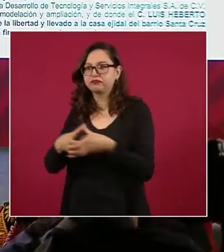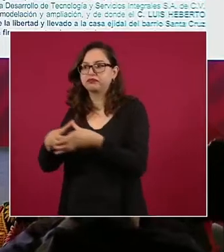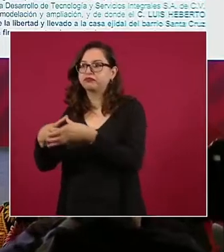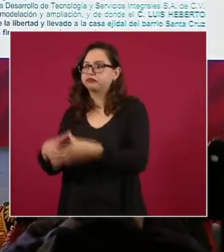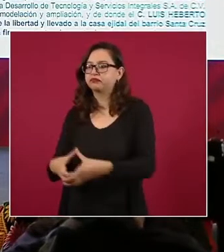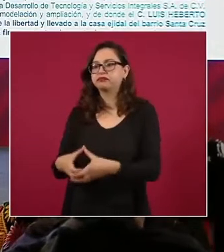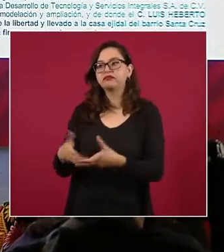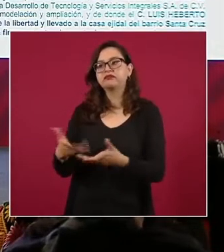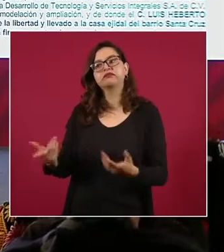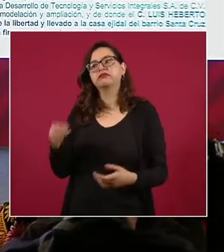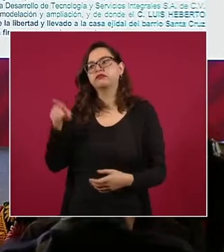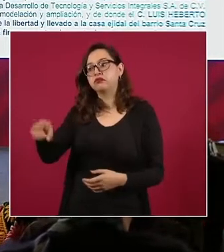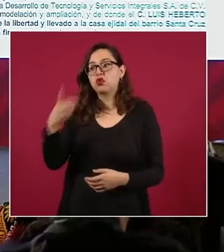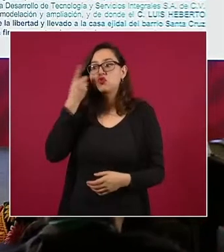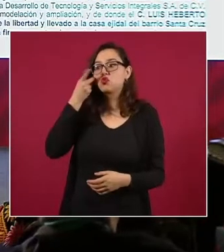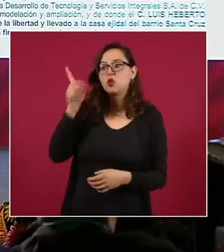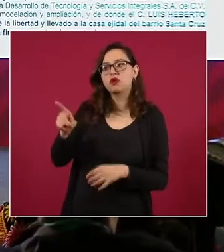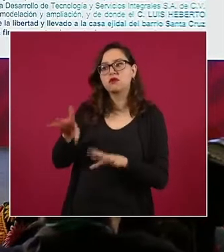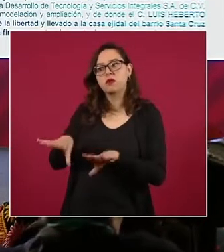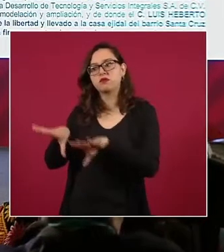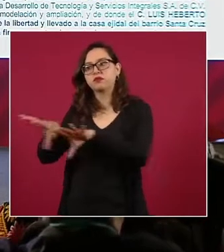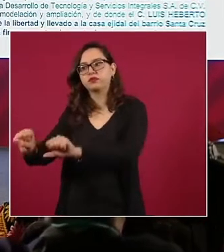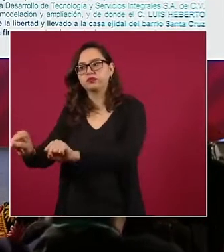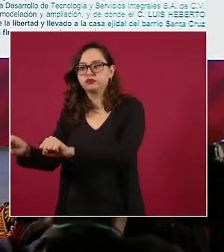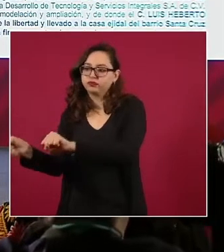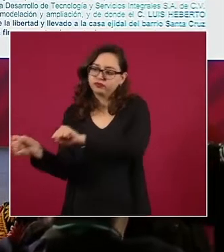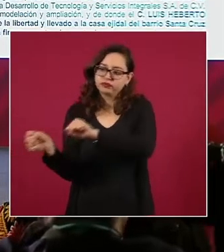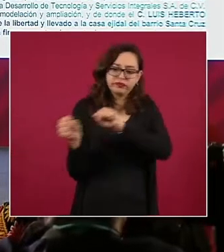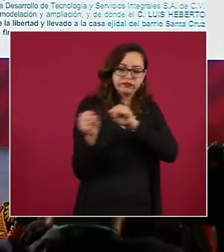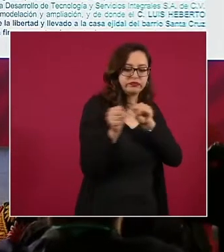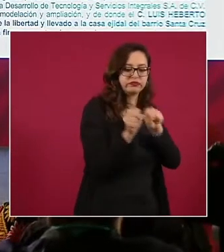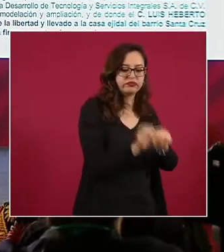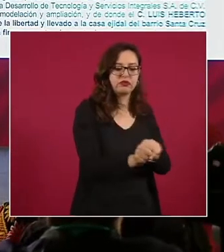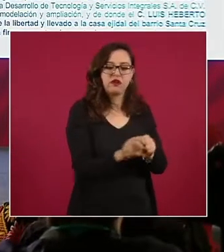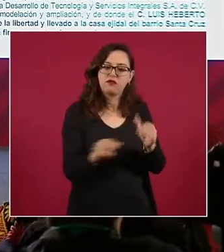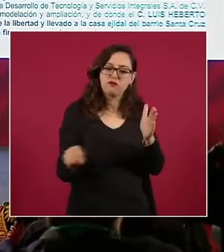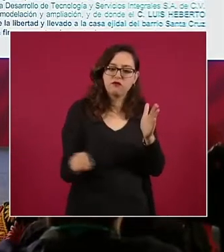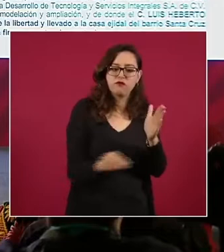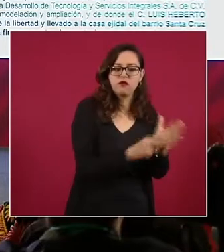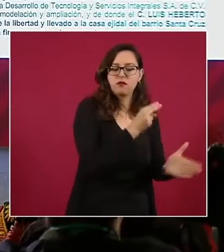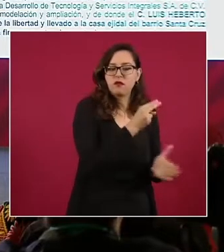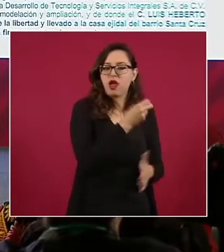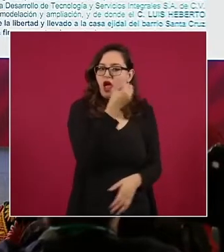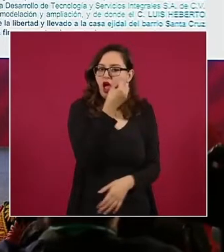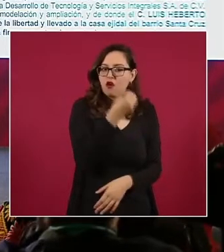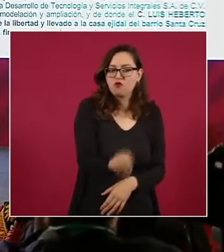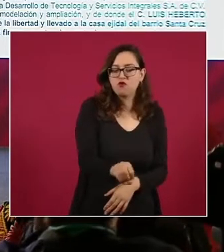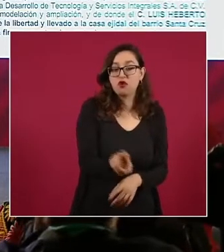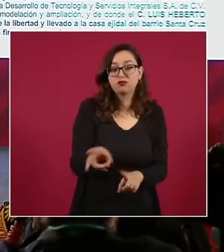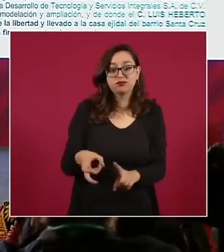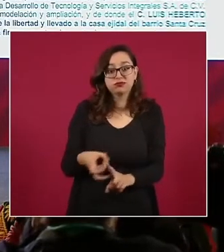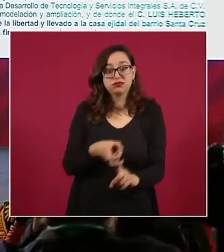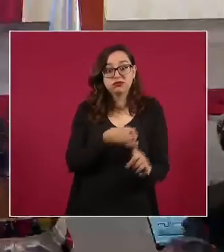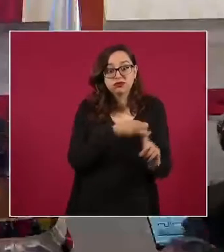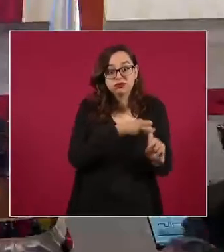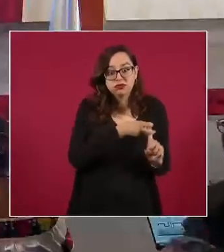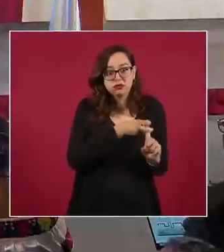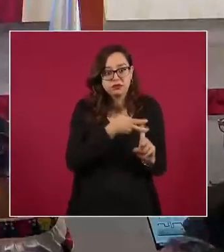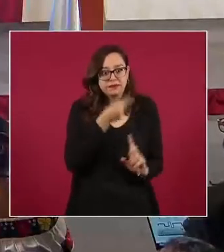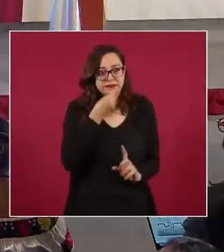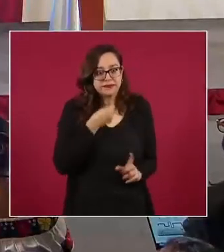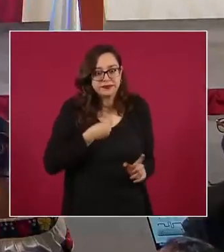casa ejidal, es donde lo obligaron a firmar un acta y lo mantuvieron en contra de su libertad